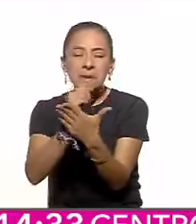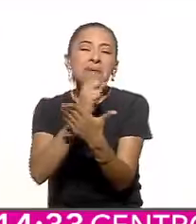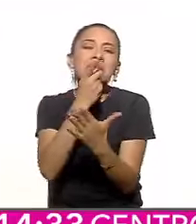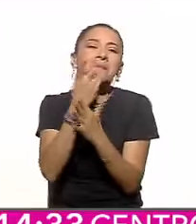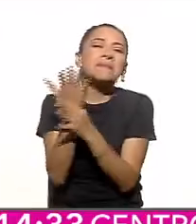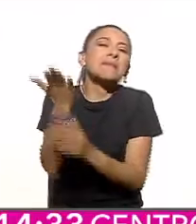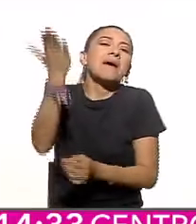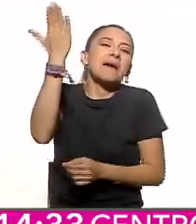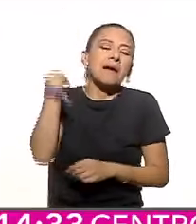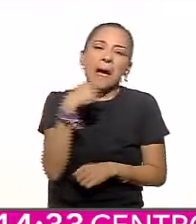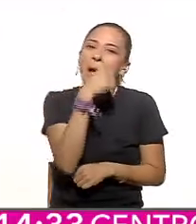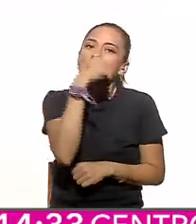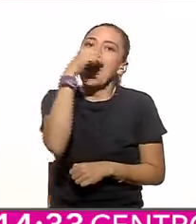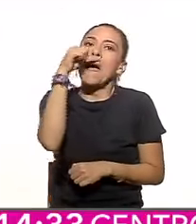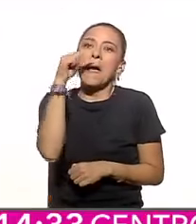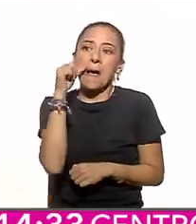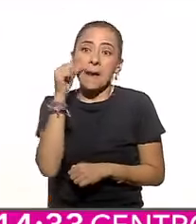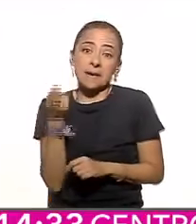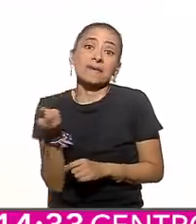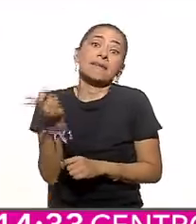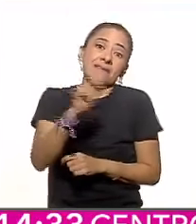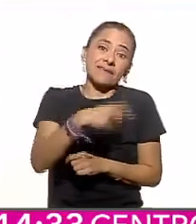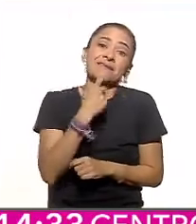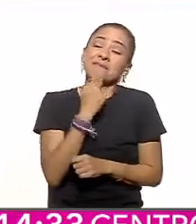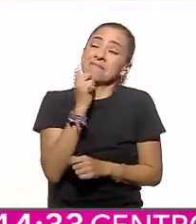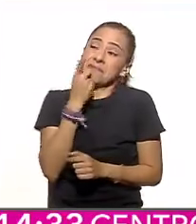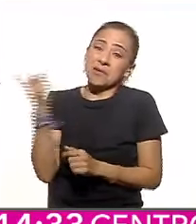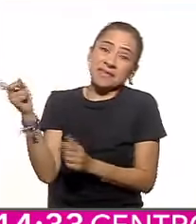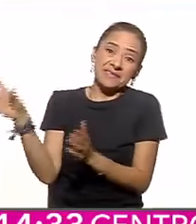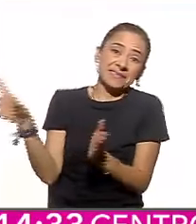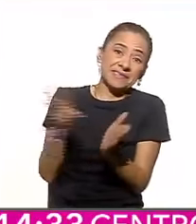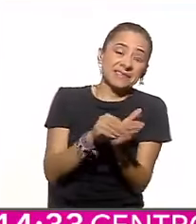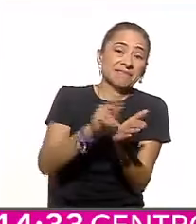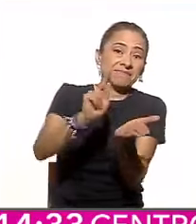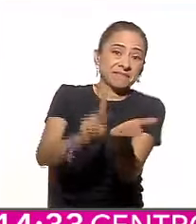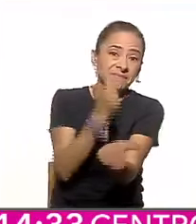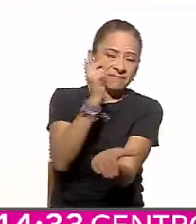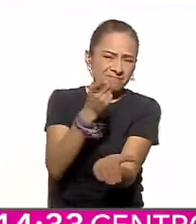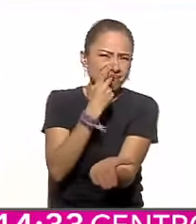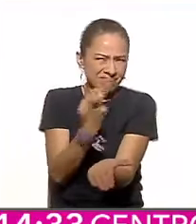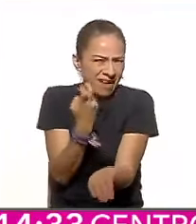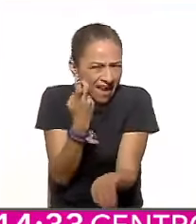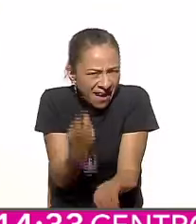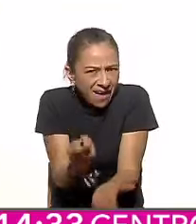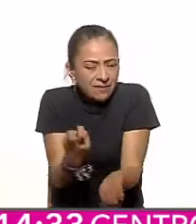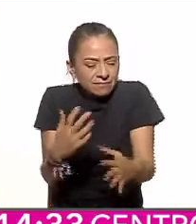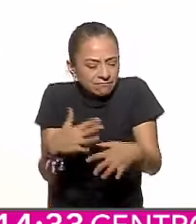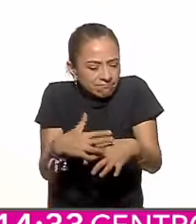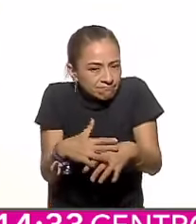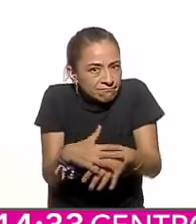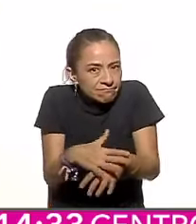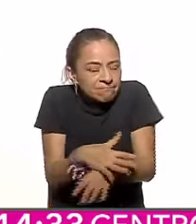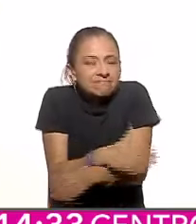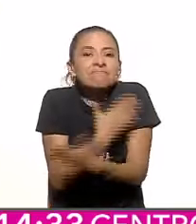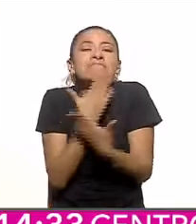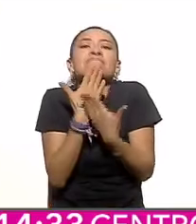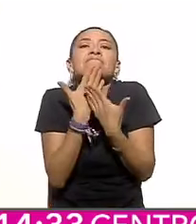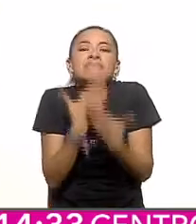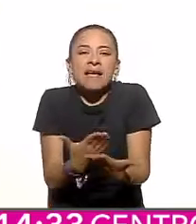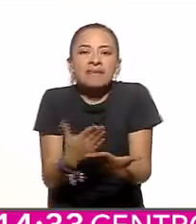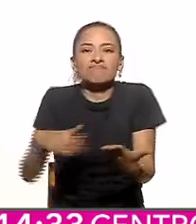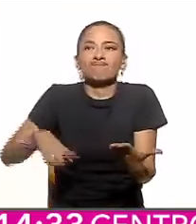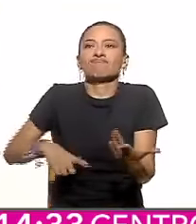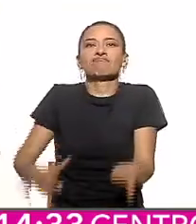Benito Juárez y repite López Obrador, solo tiene sentido y se convierte en virtud cuando se pone al